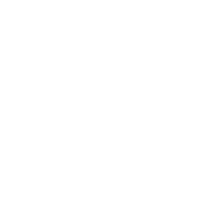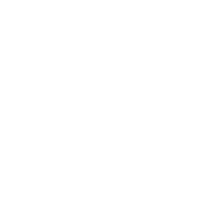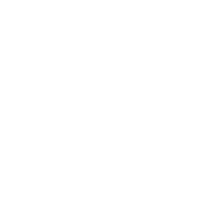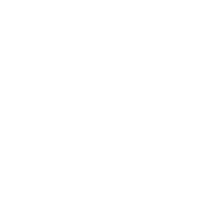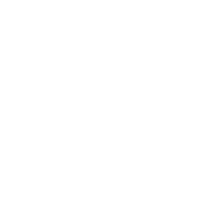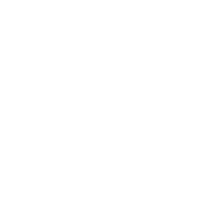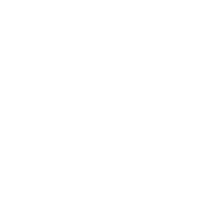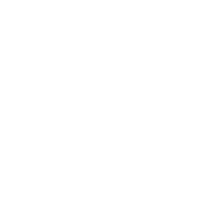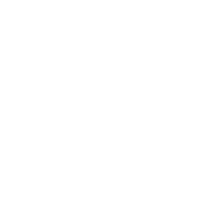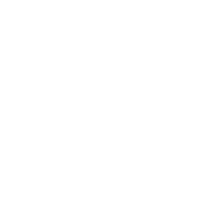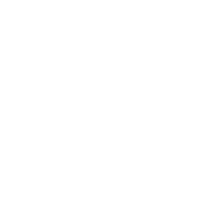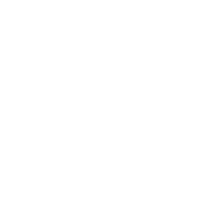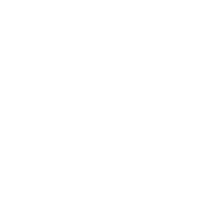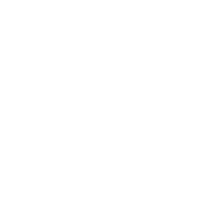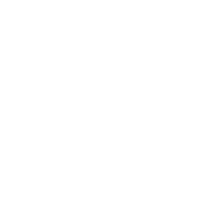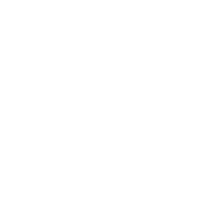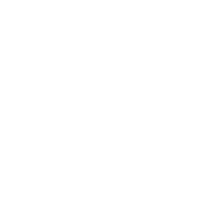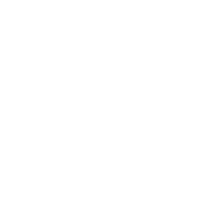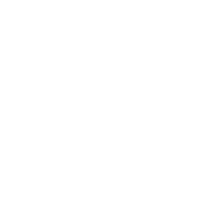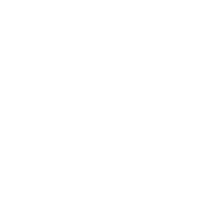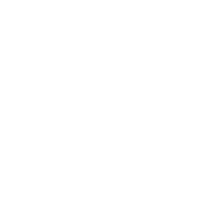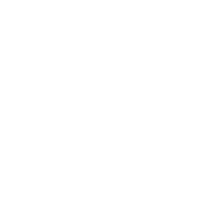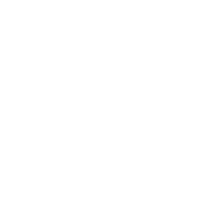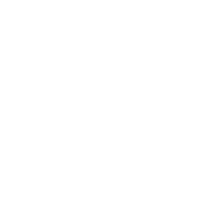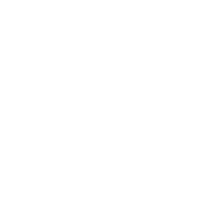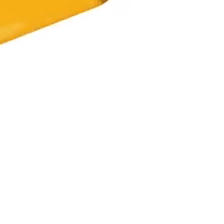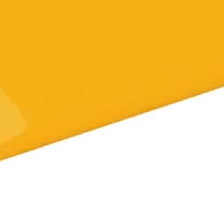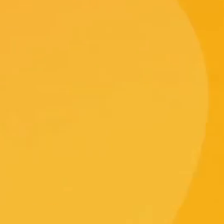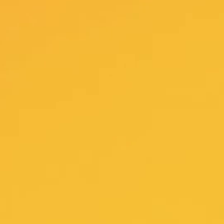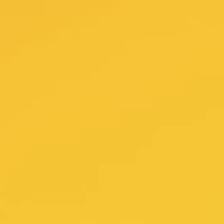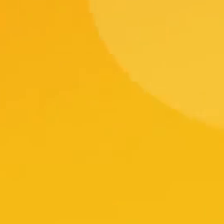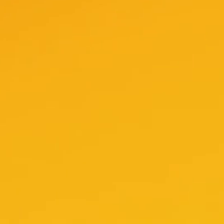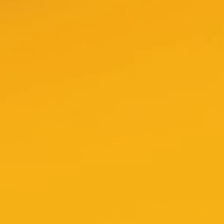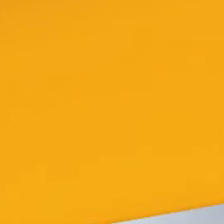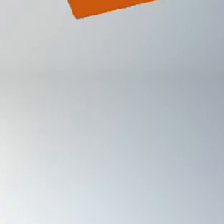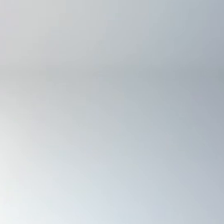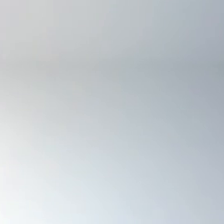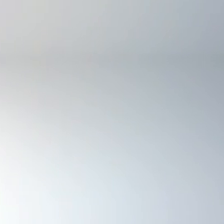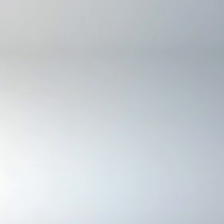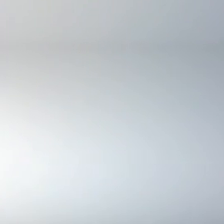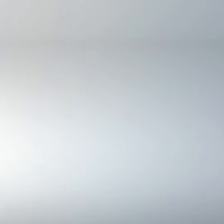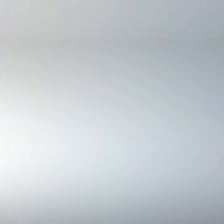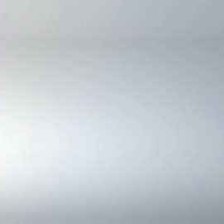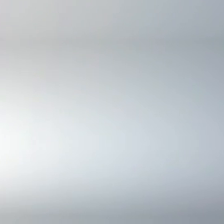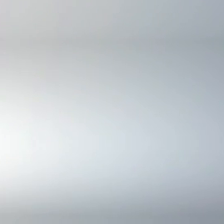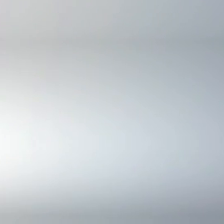ver el video.